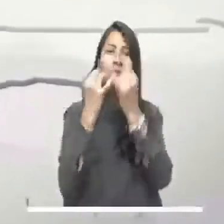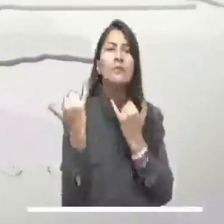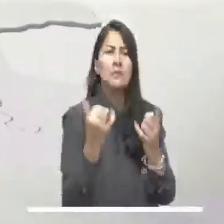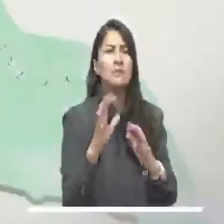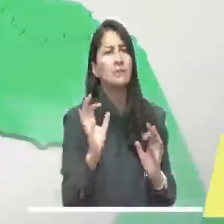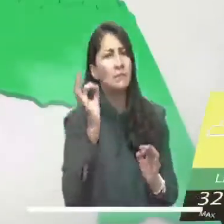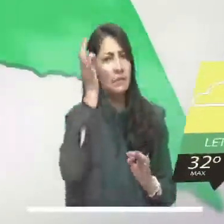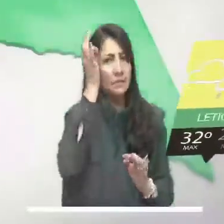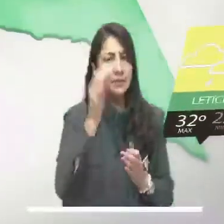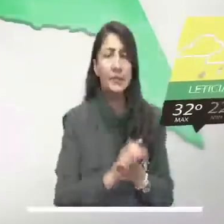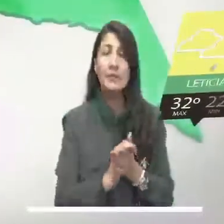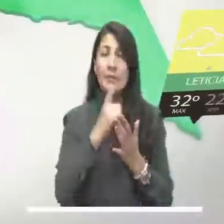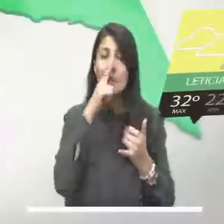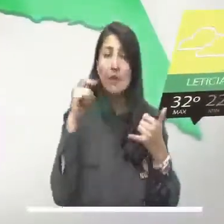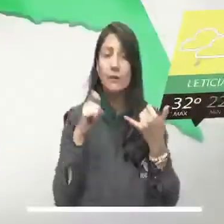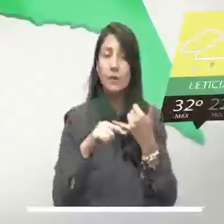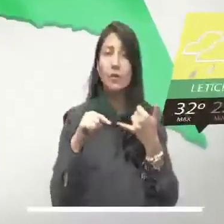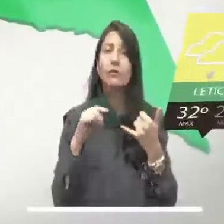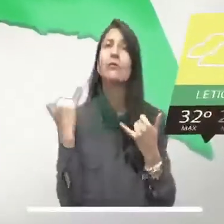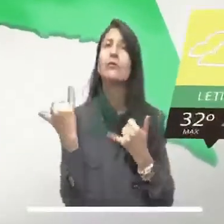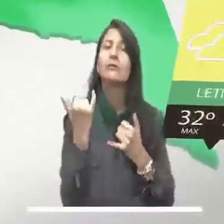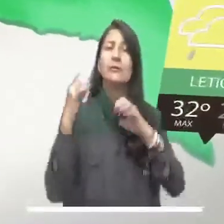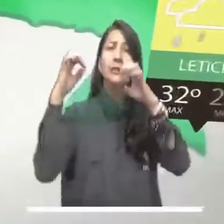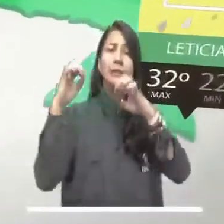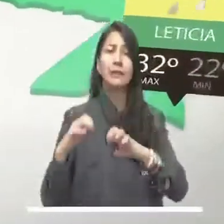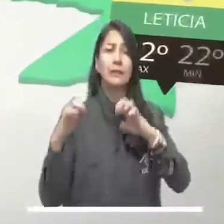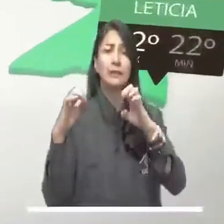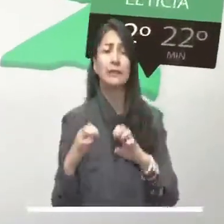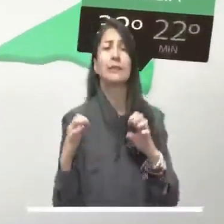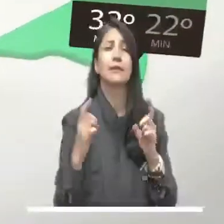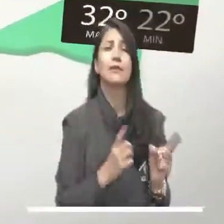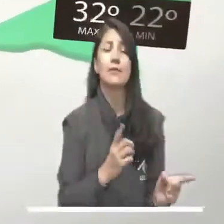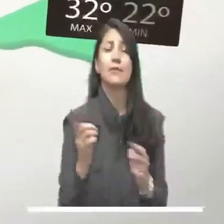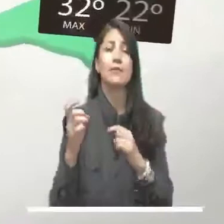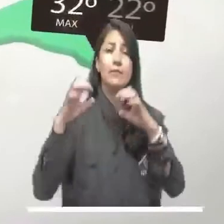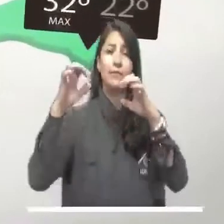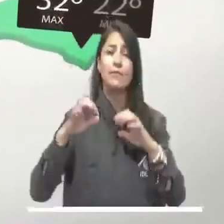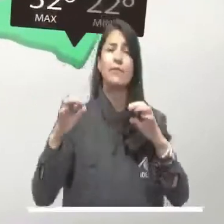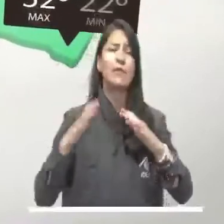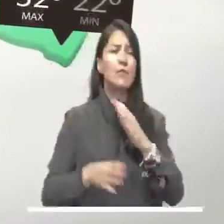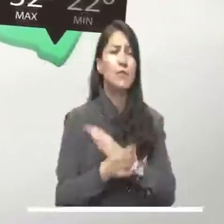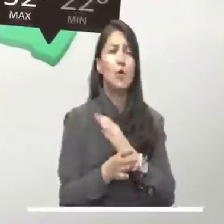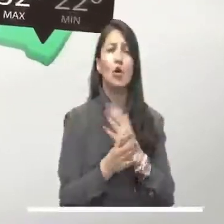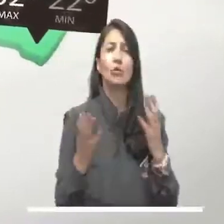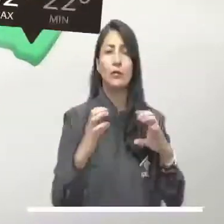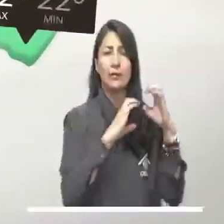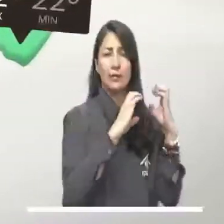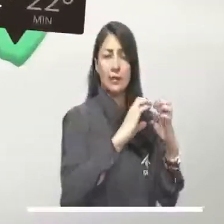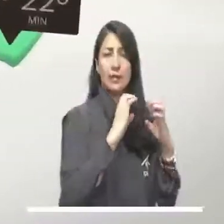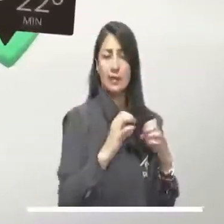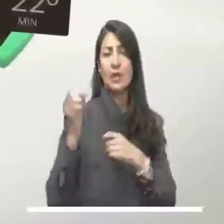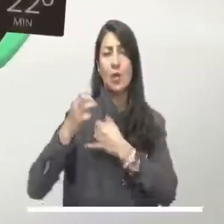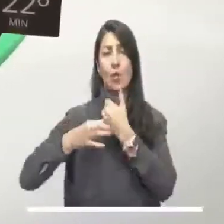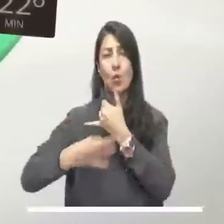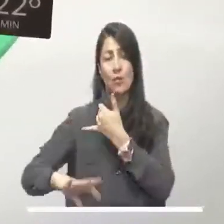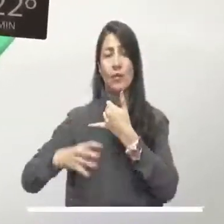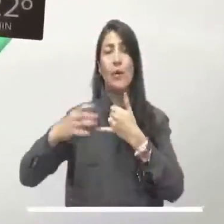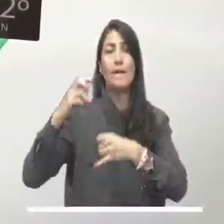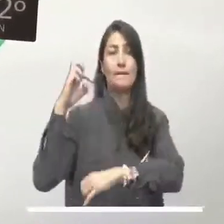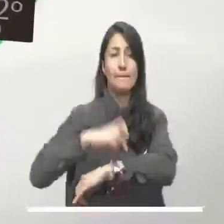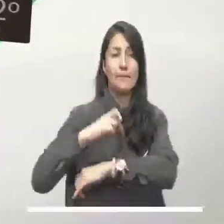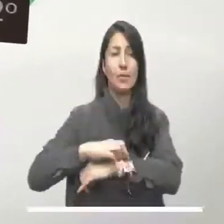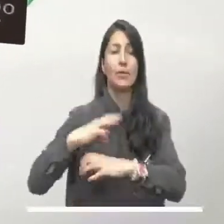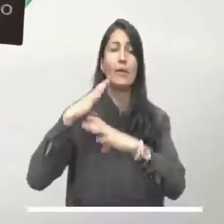descarta actividad eléctrica. La Amazonía colombiana sigue pasada por agua, con presencia de humedades constantes sobre Caquetá,